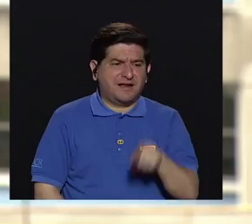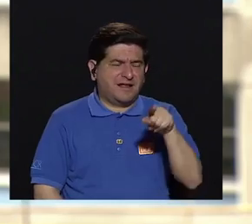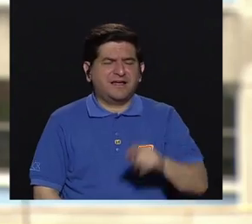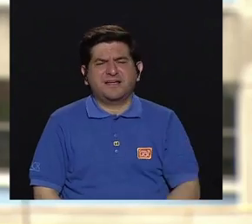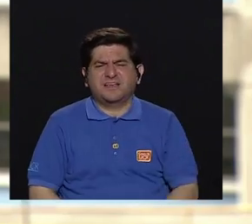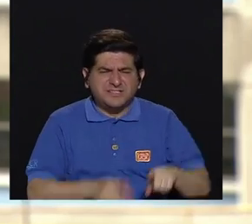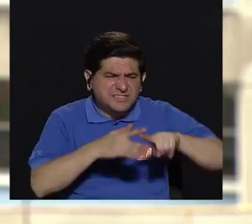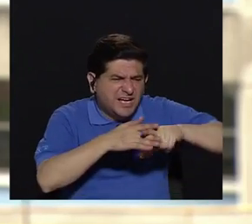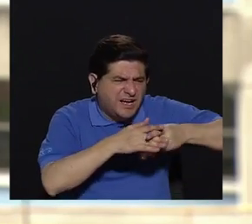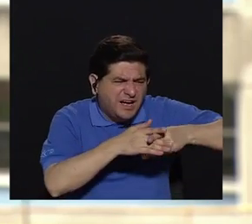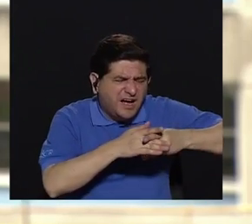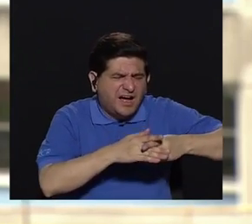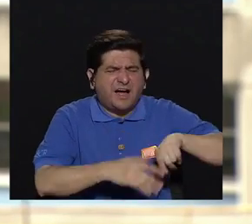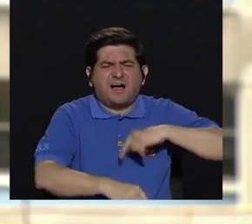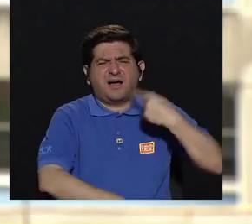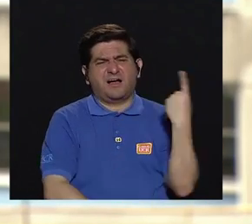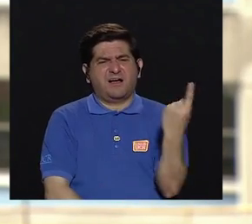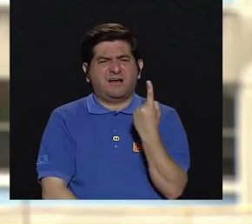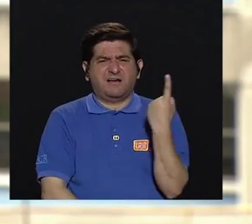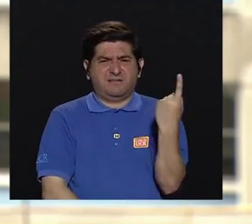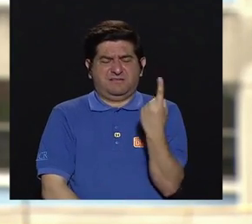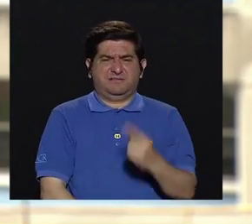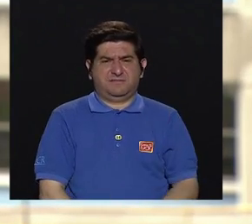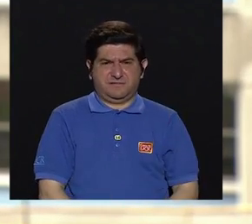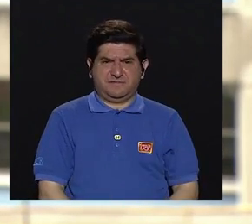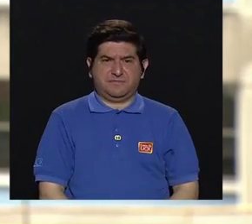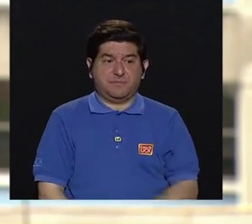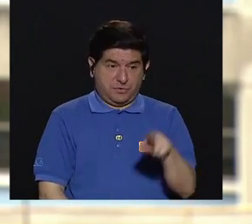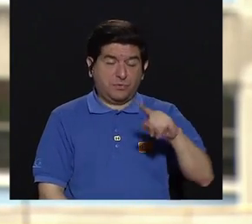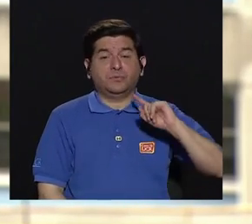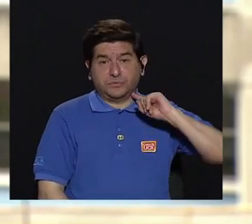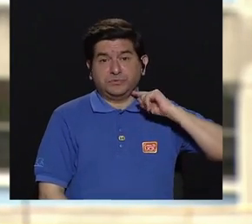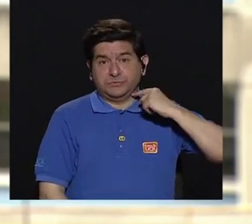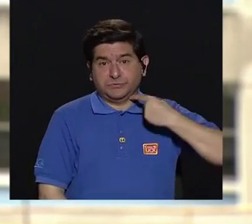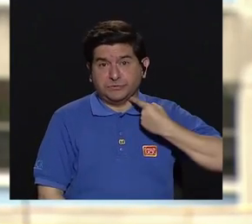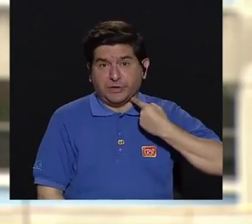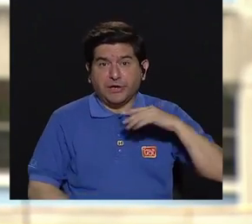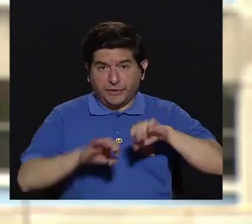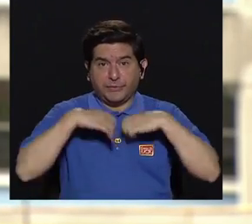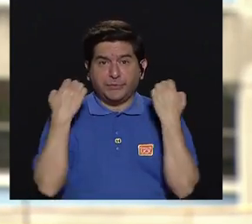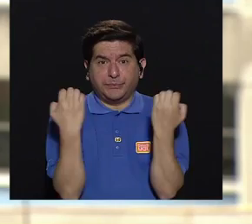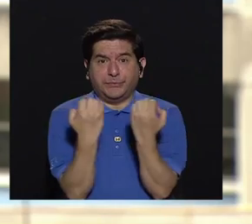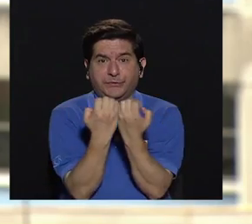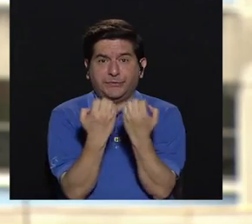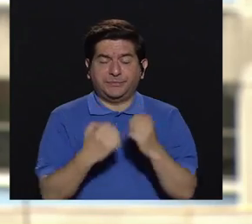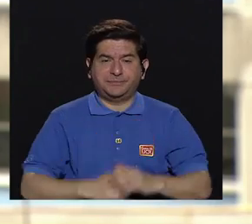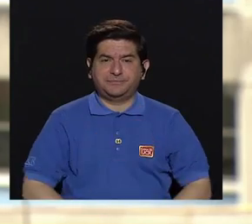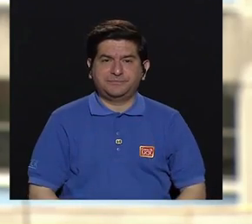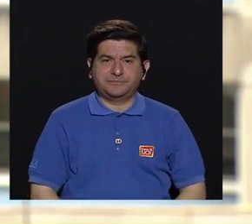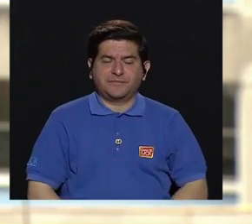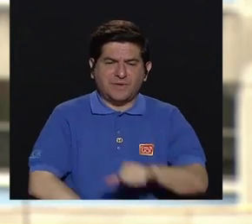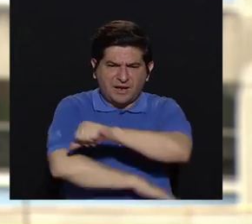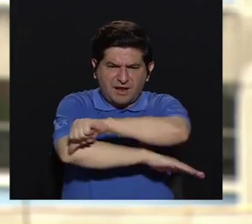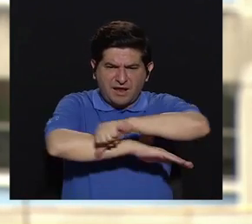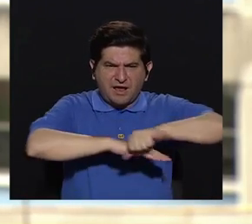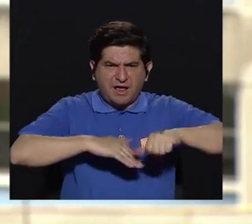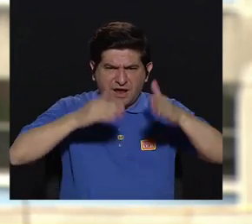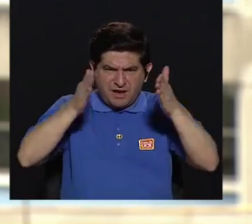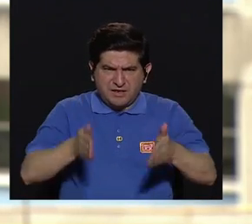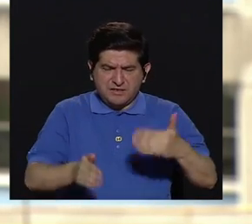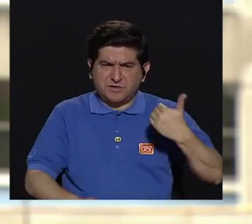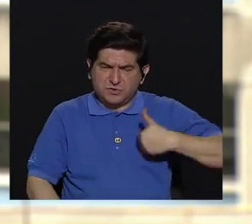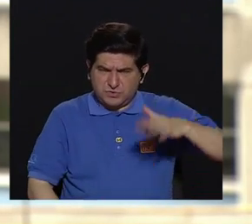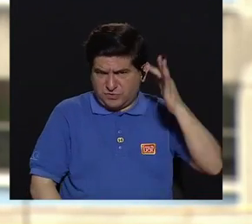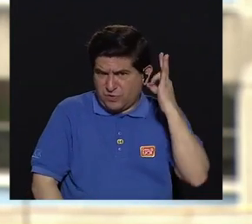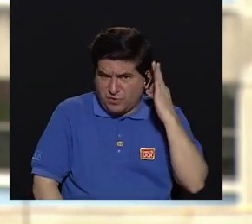mantenimiento, salen más caros, ¿verdad? Entonces, los arquitectos, las